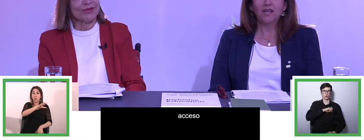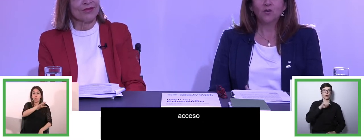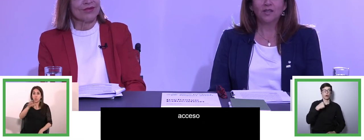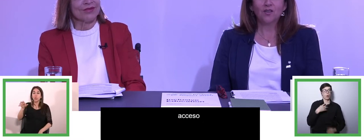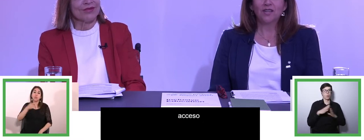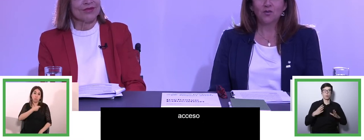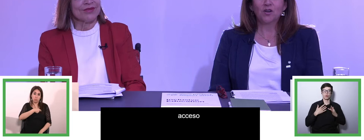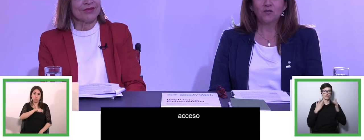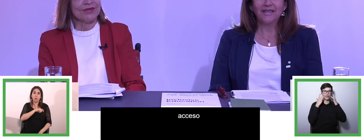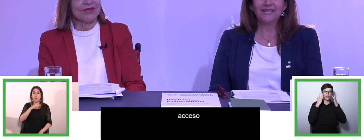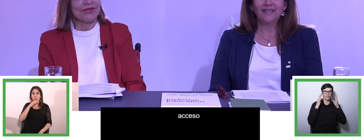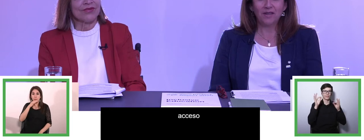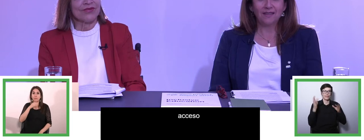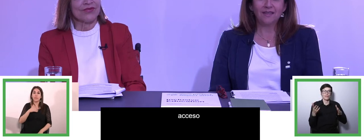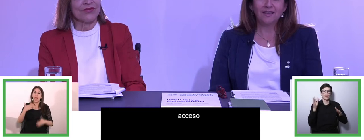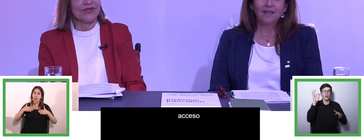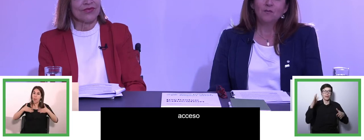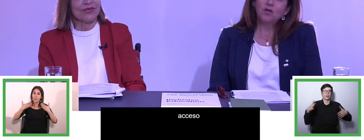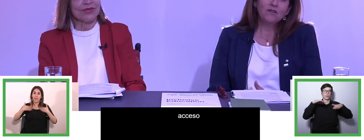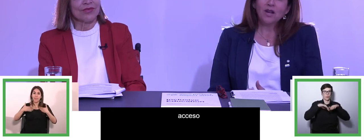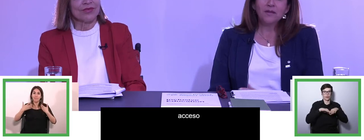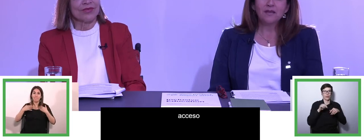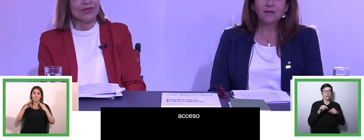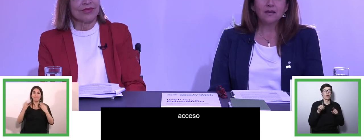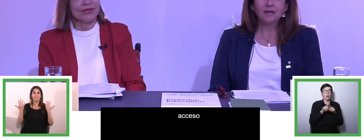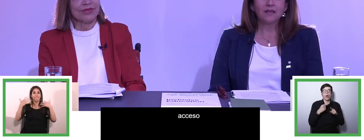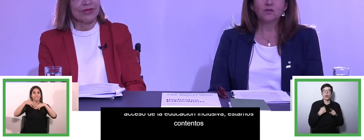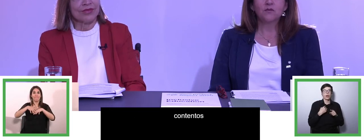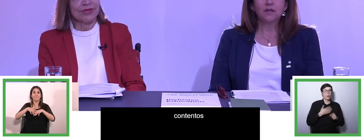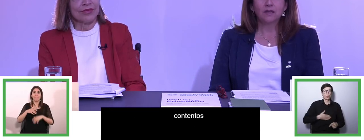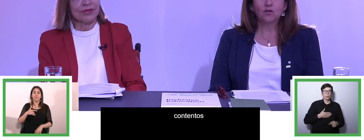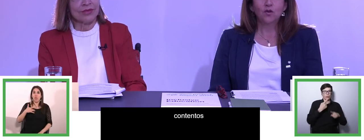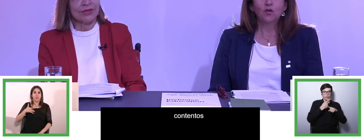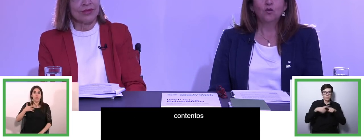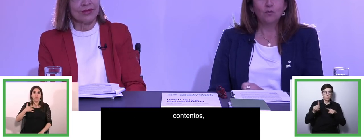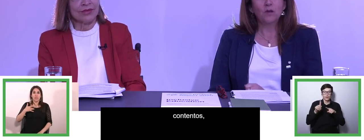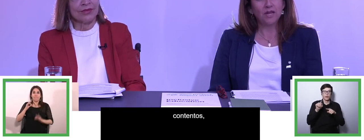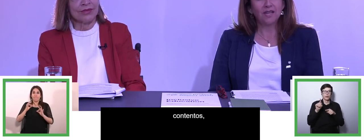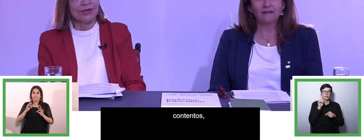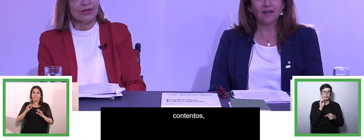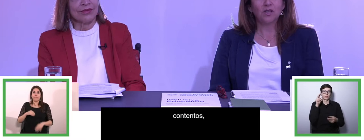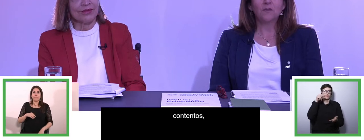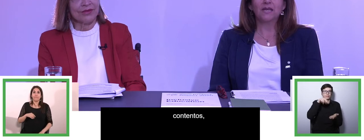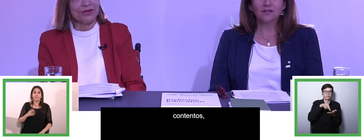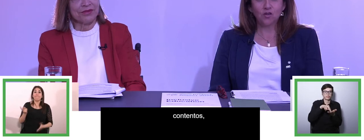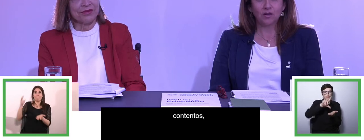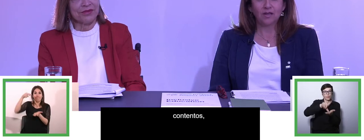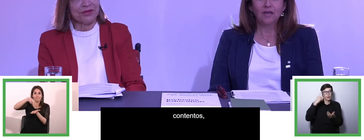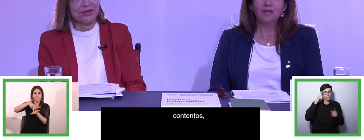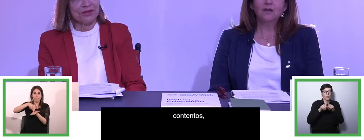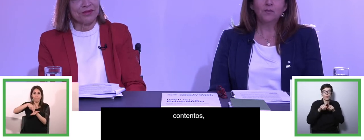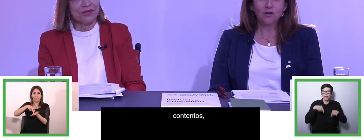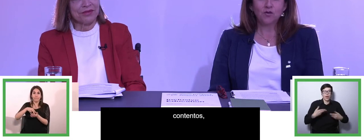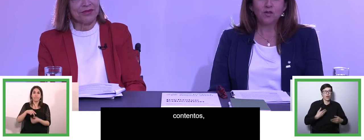nos habría gustado tener una conferencia diferente, pero debido a la pandemia que estamos enfrentando tuvimos que poner a trabajar nuestra imaginación